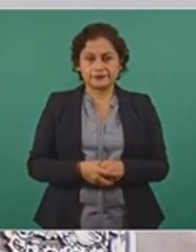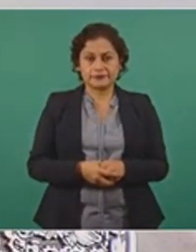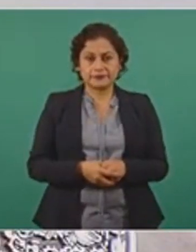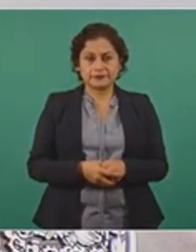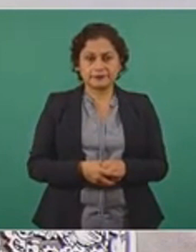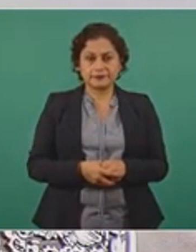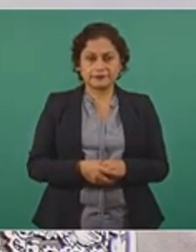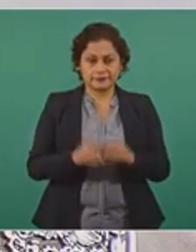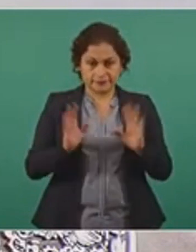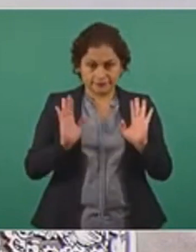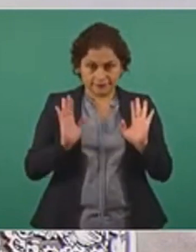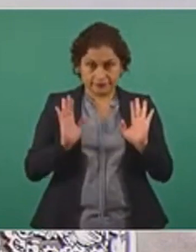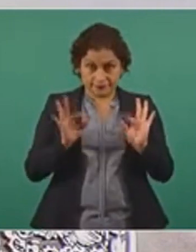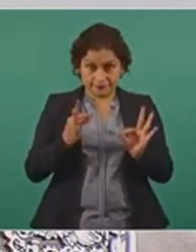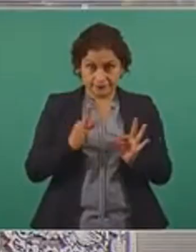Yo creo que con eso ya es suficiente.